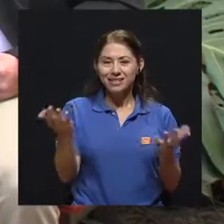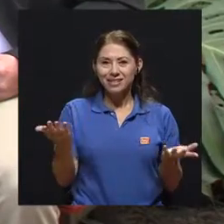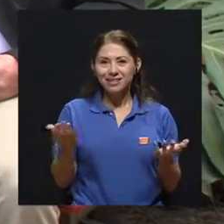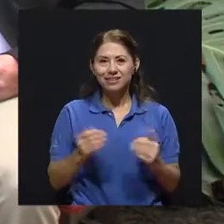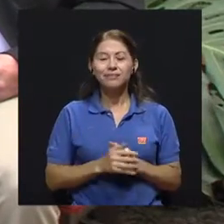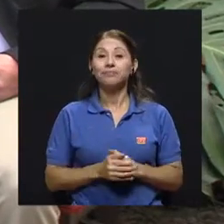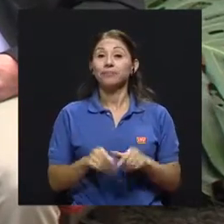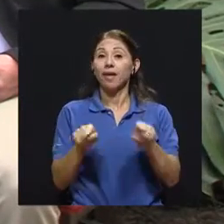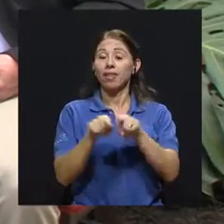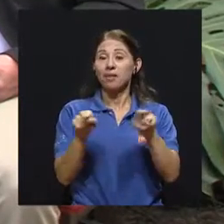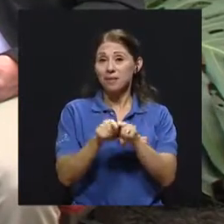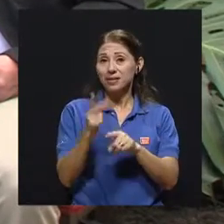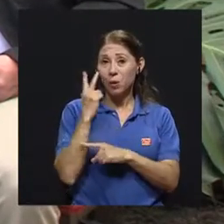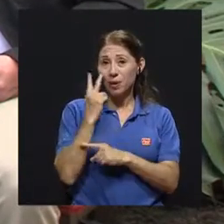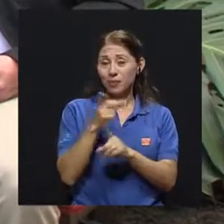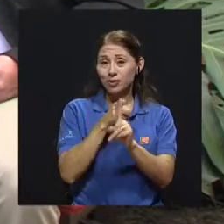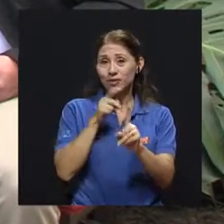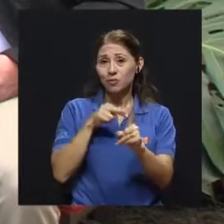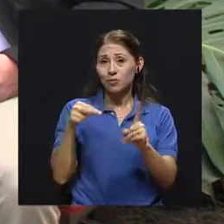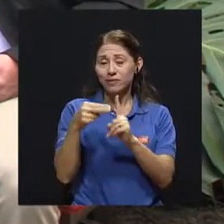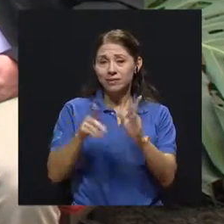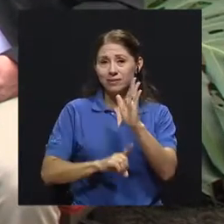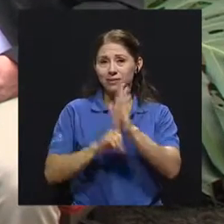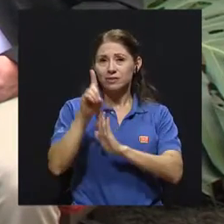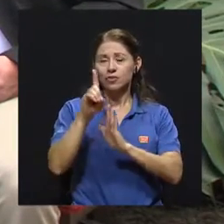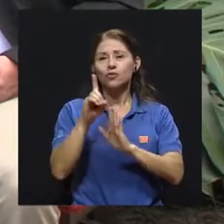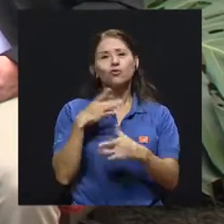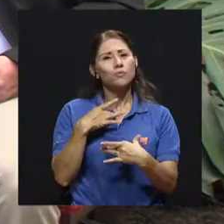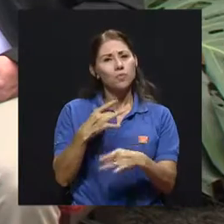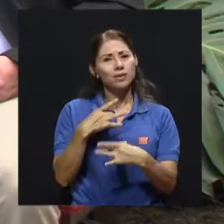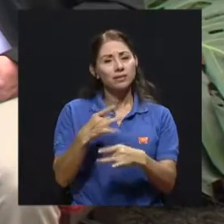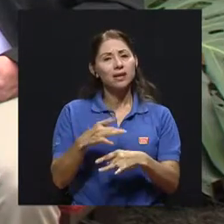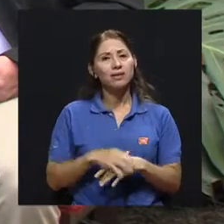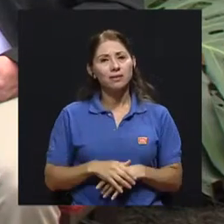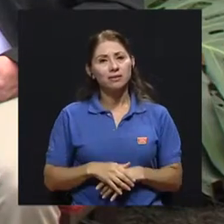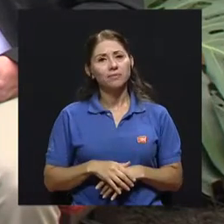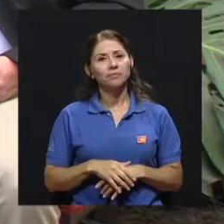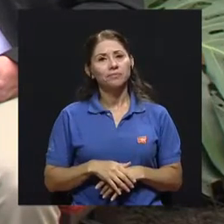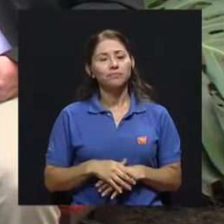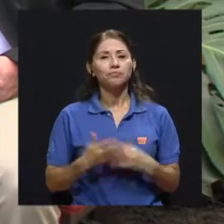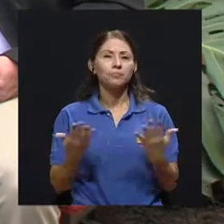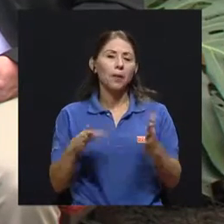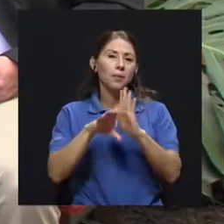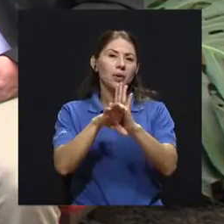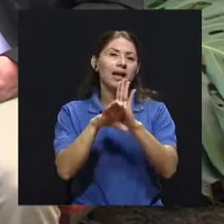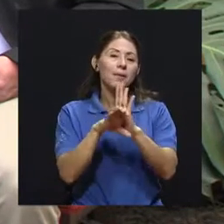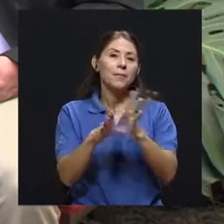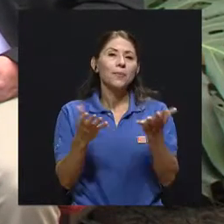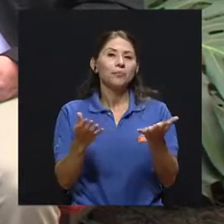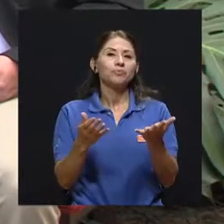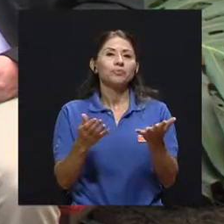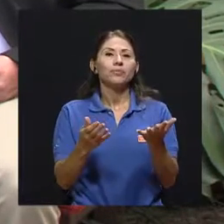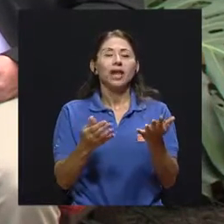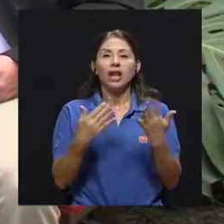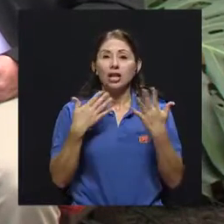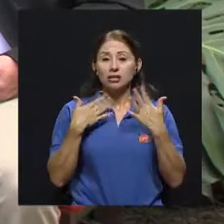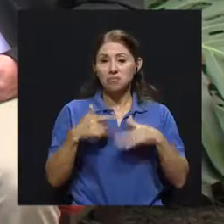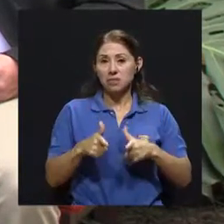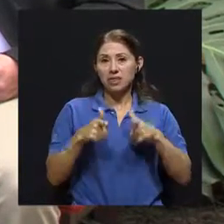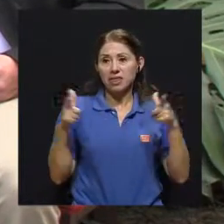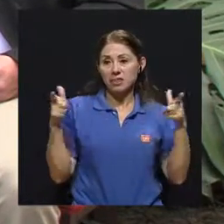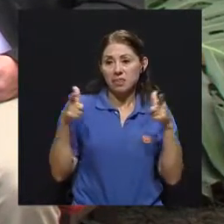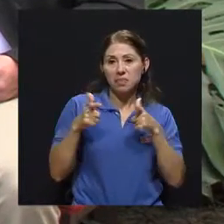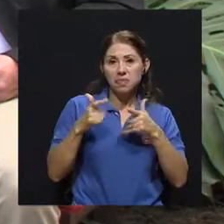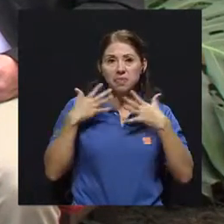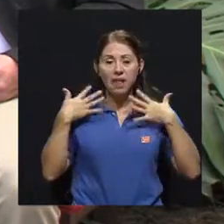Además de que, si lo vemos desde el punto de vista del desarrollo, es muy interesante, la media, digamos, de las